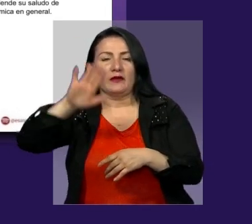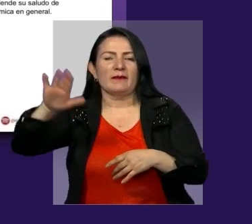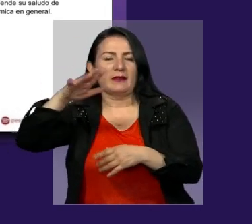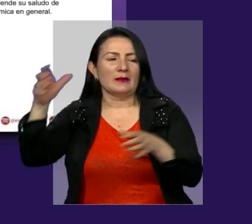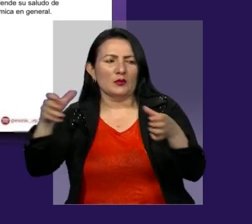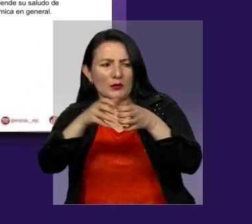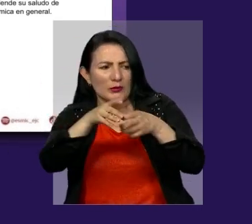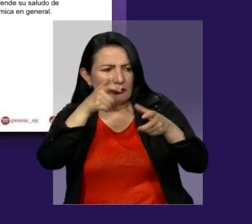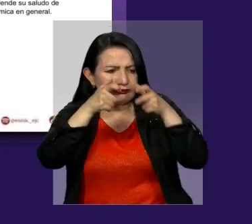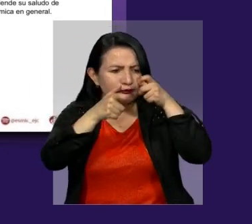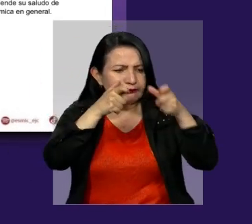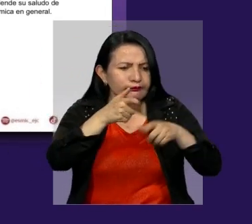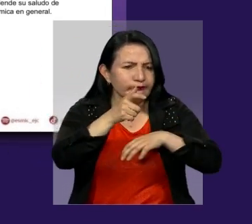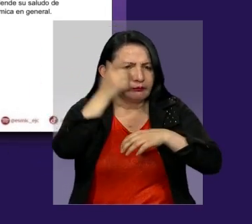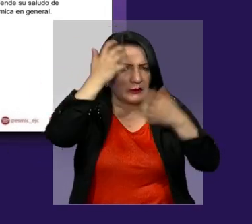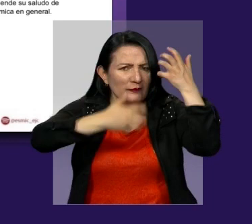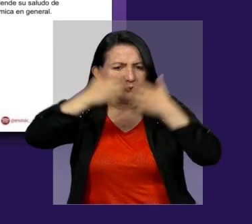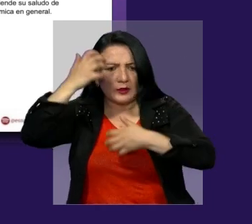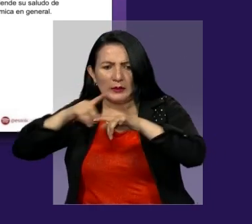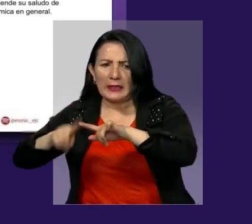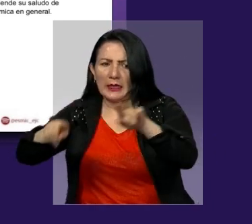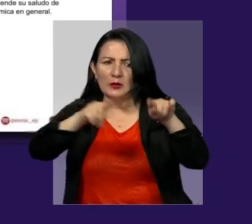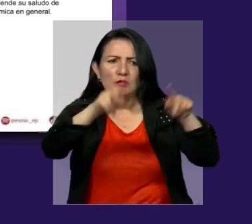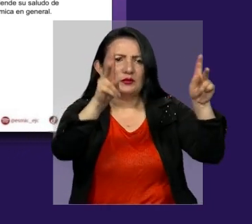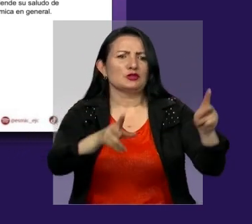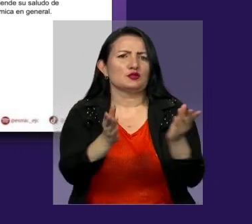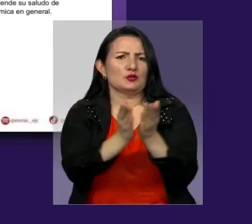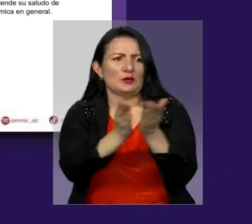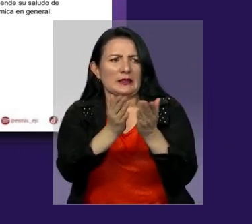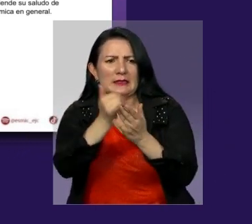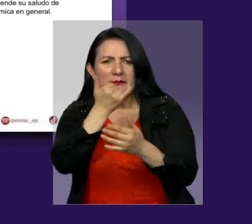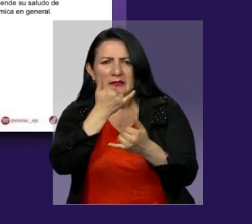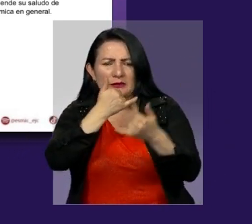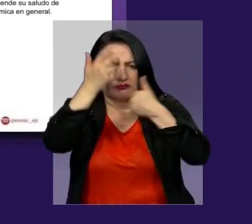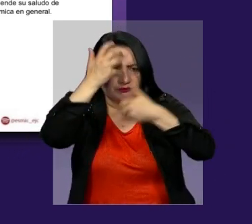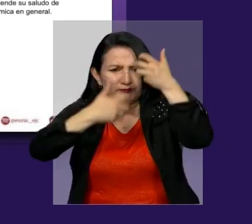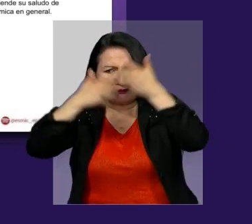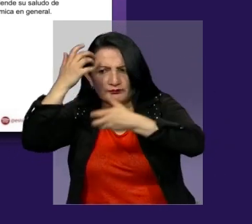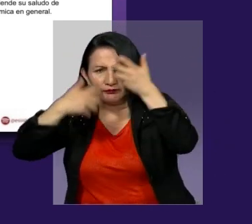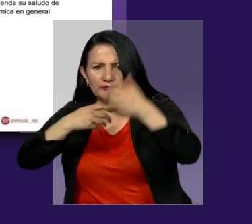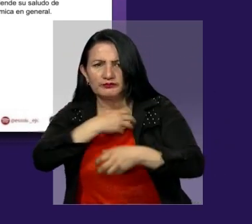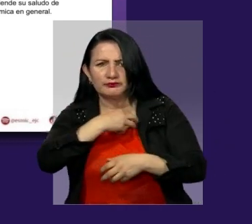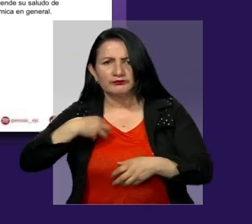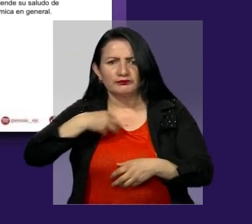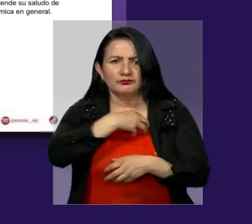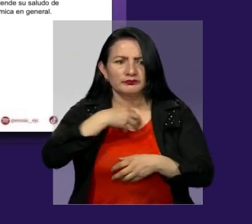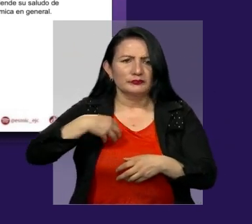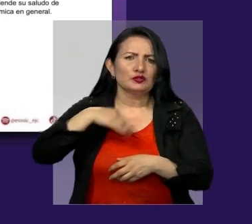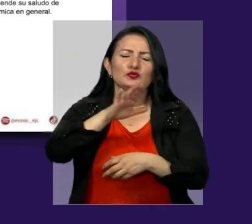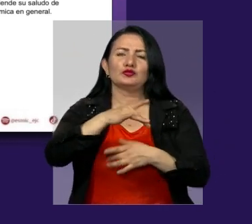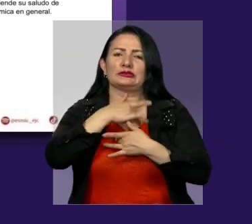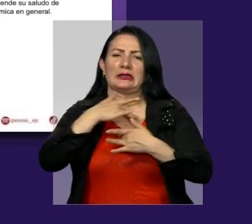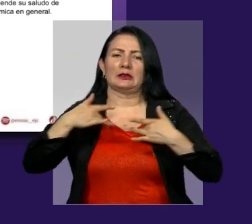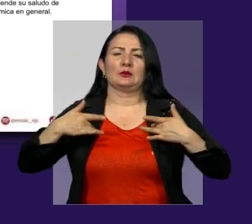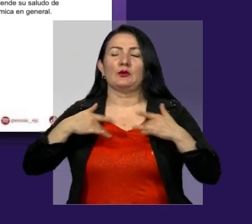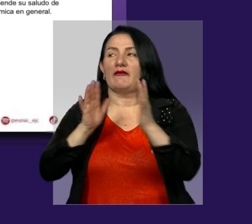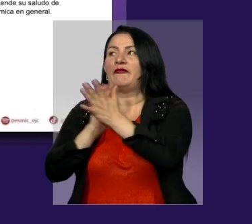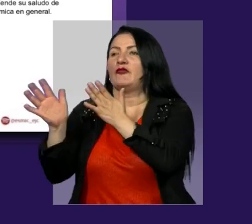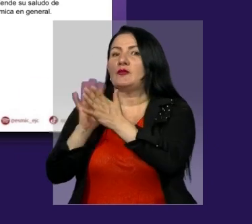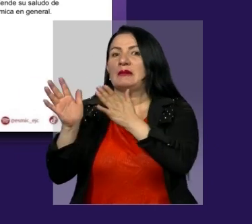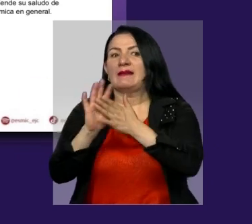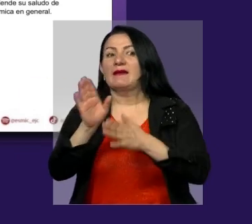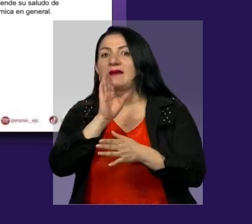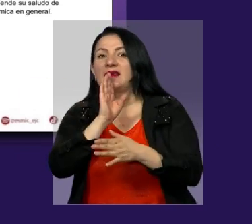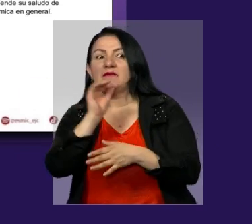y complementario para evaluar el estado de salud de los alumnos. Esta unidad continuará monitoreando la evolución y salud del personal e informará de